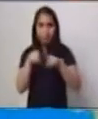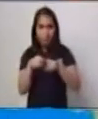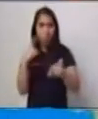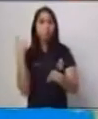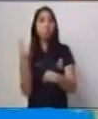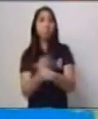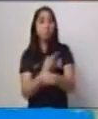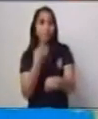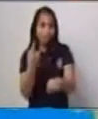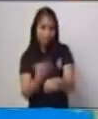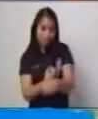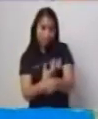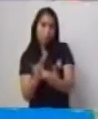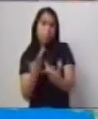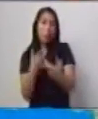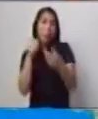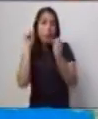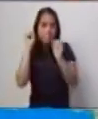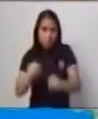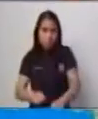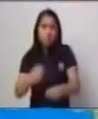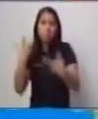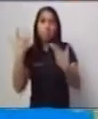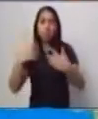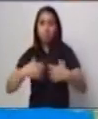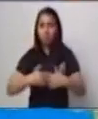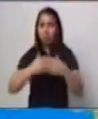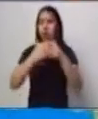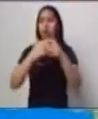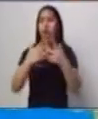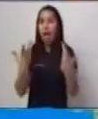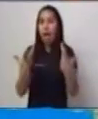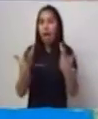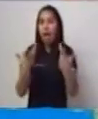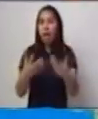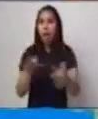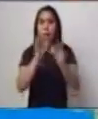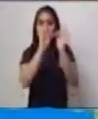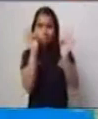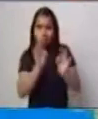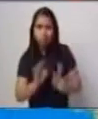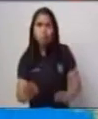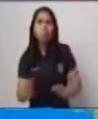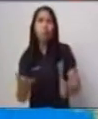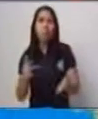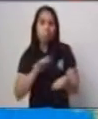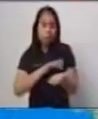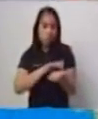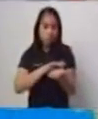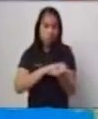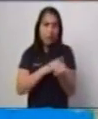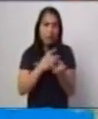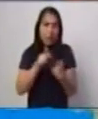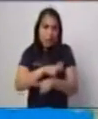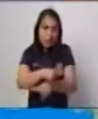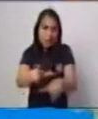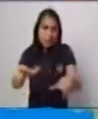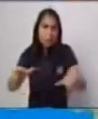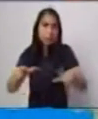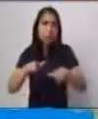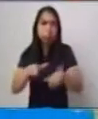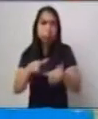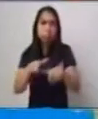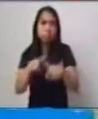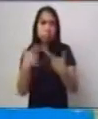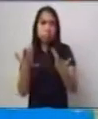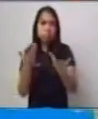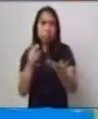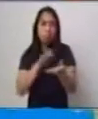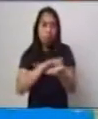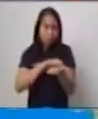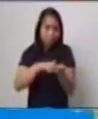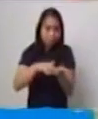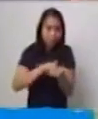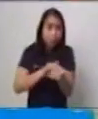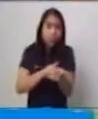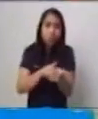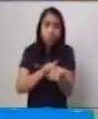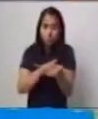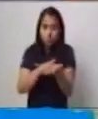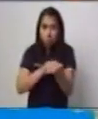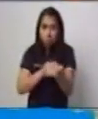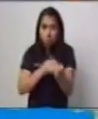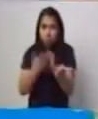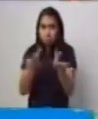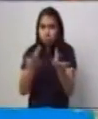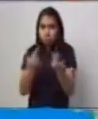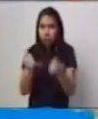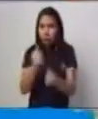crear formas, espacios, texturas y ambientes. Las profesiones artísticas son las que más utilizan